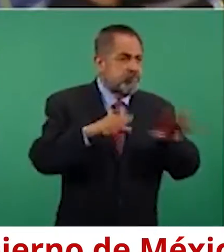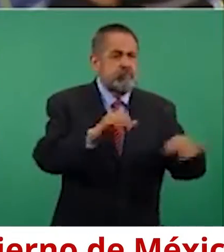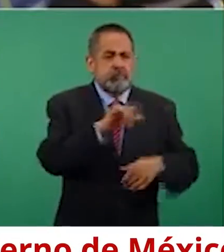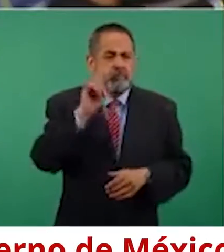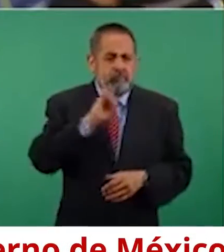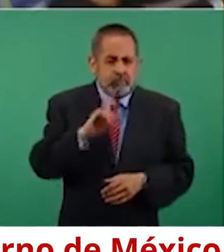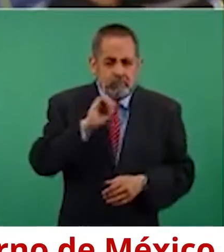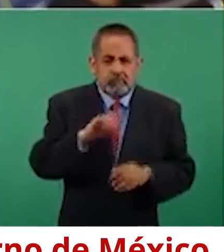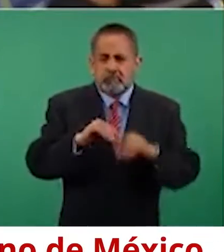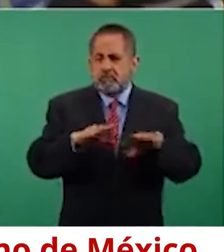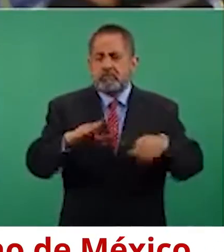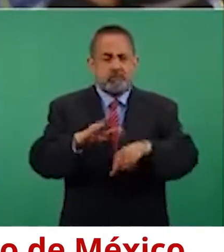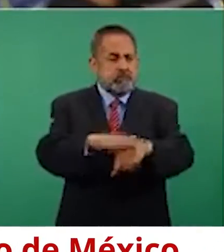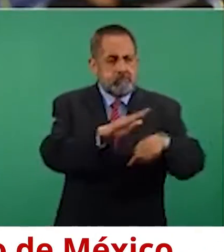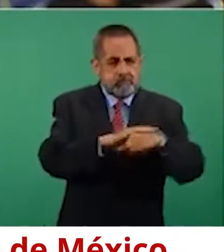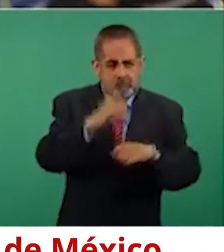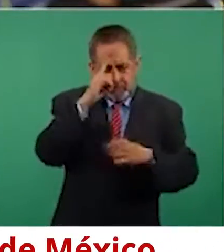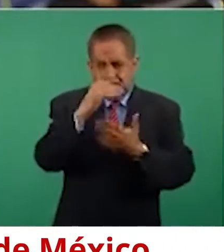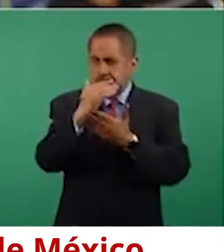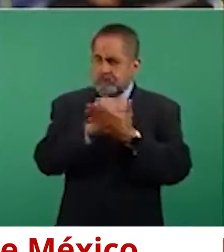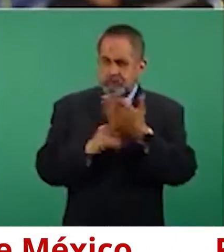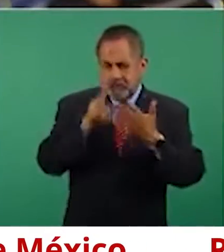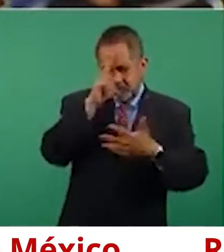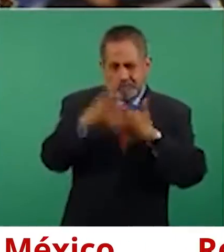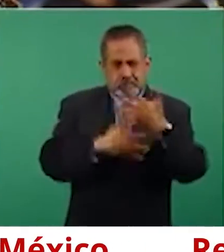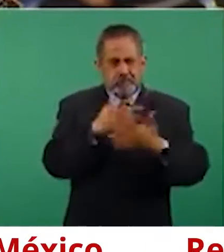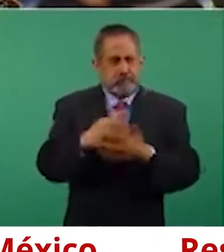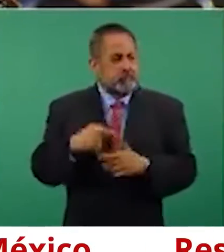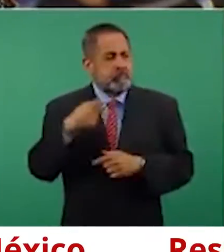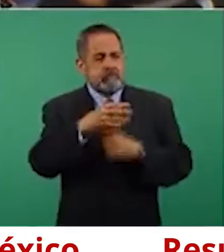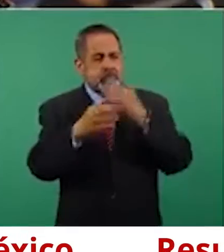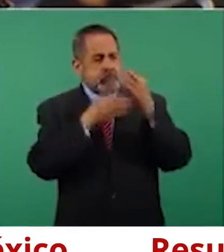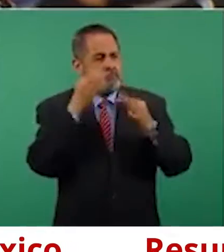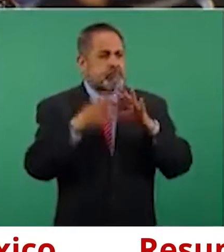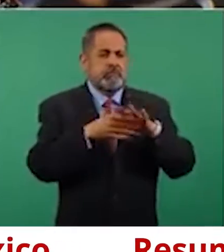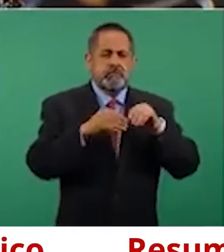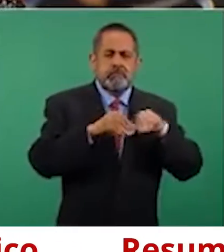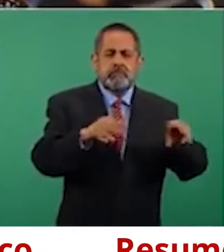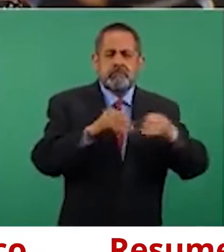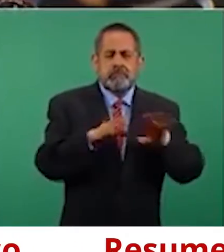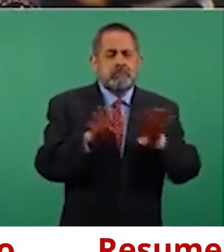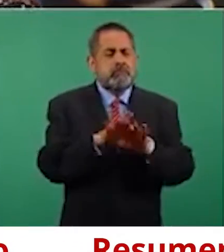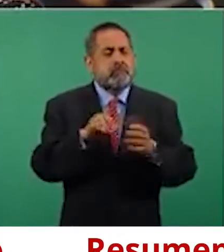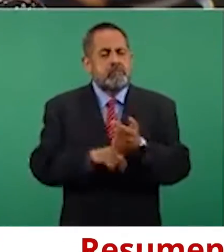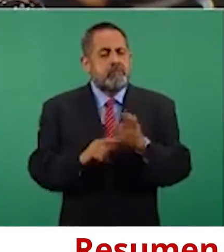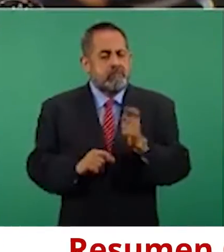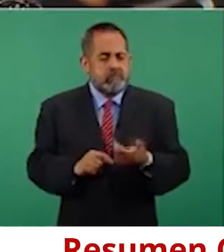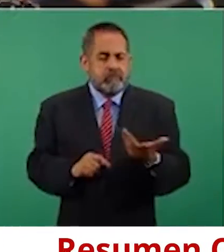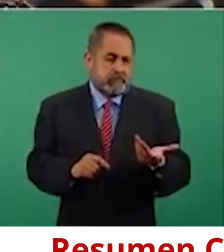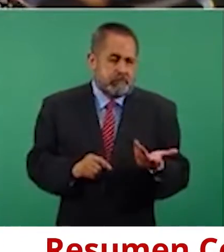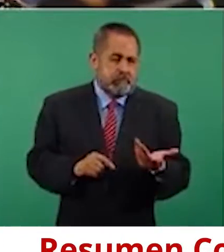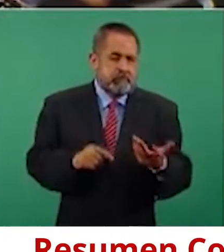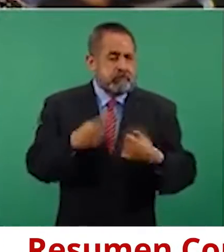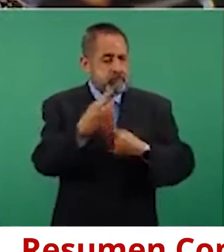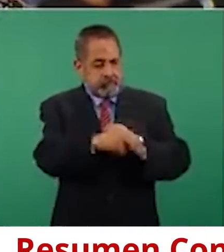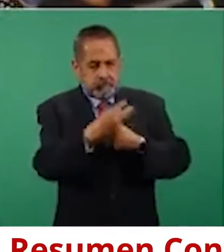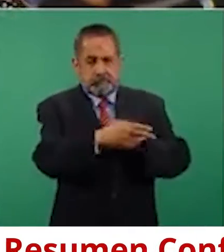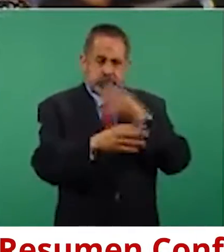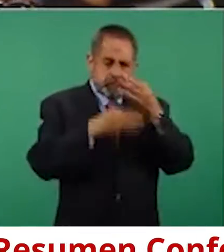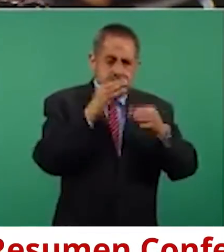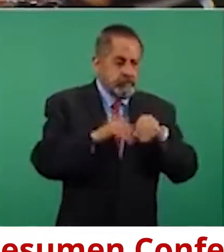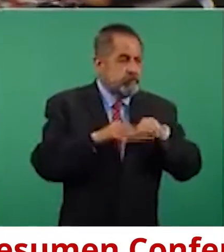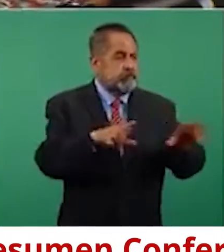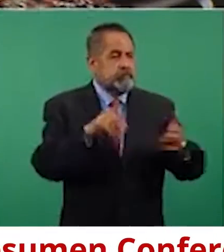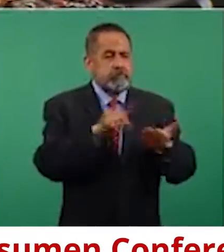prevenir la violencia contra las mujeres? Entonces, hacen campañas publicitarias que obviamente las transmiten por televisión